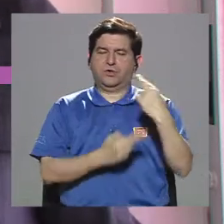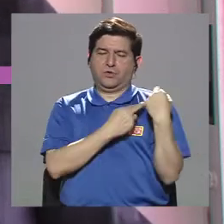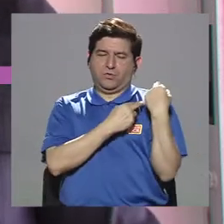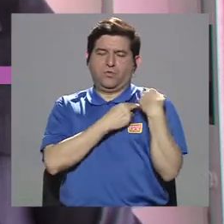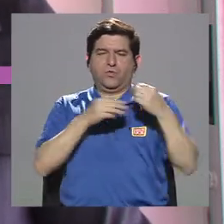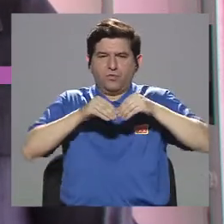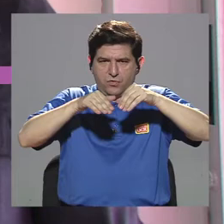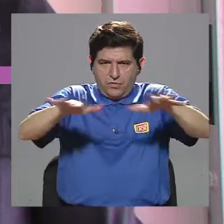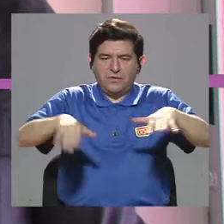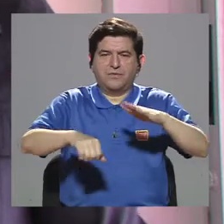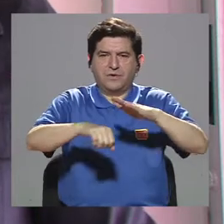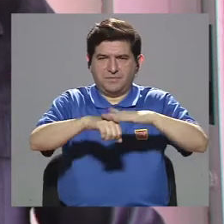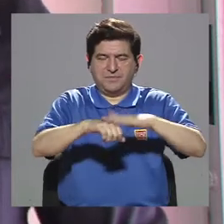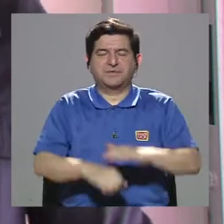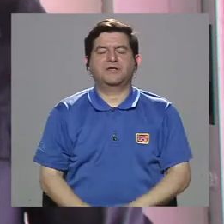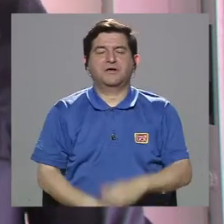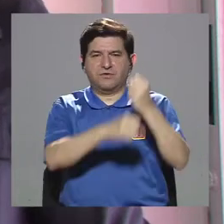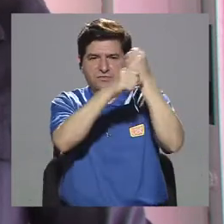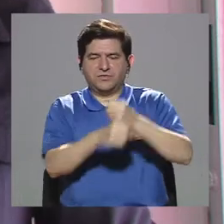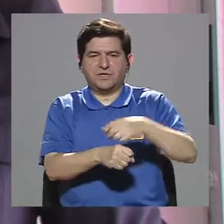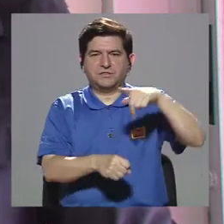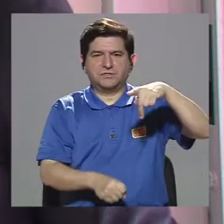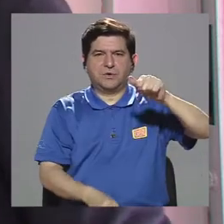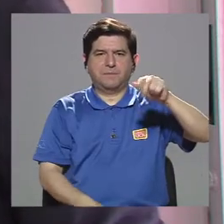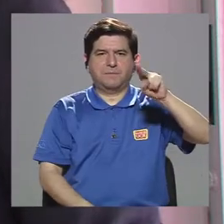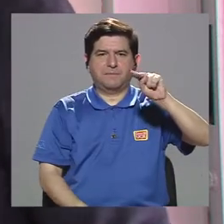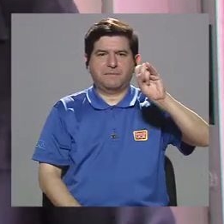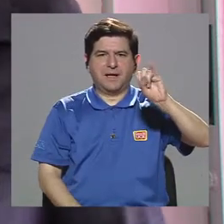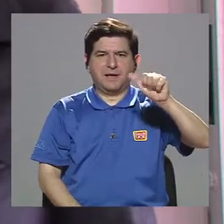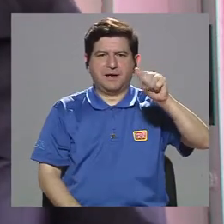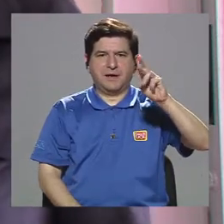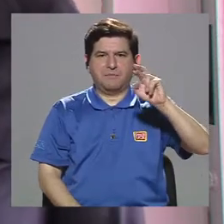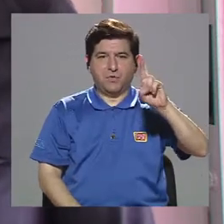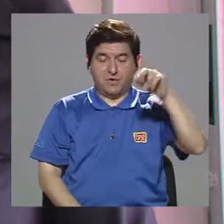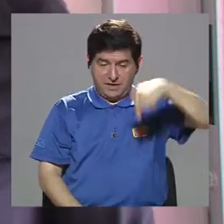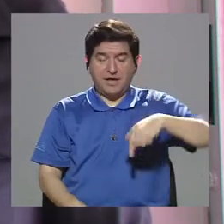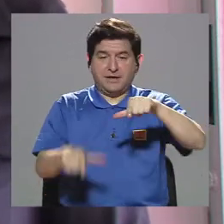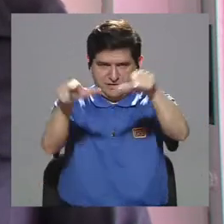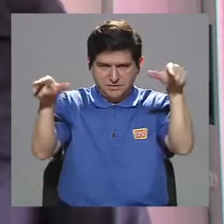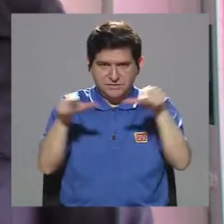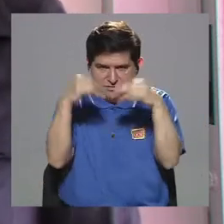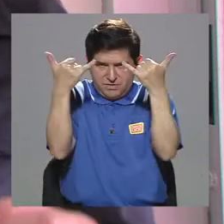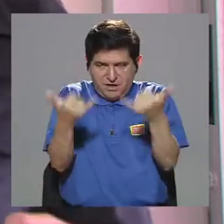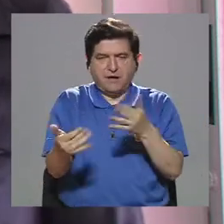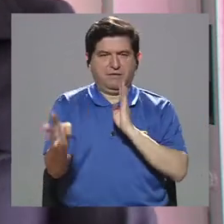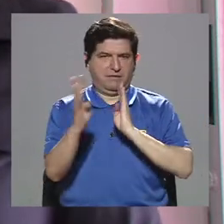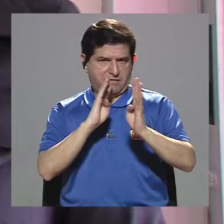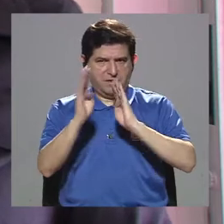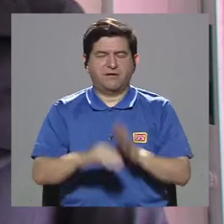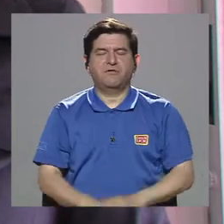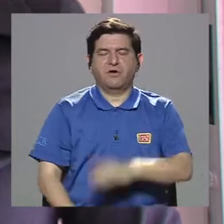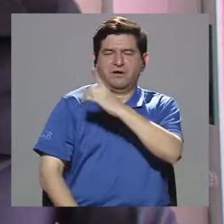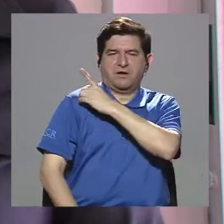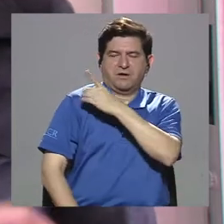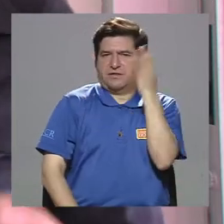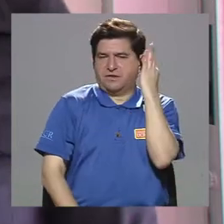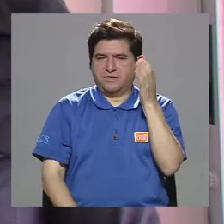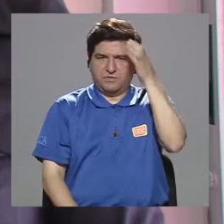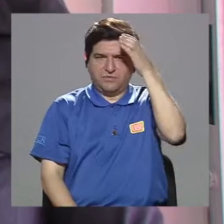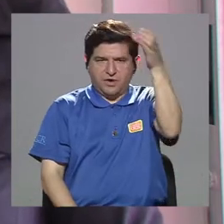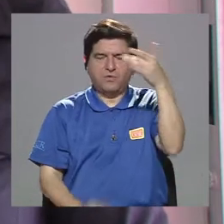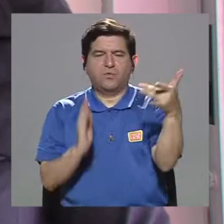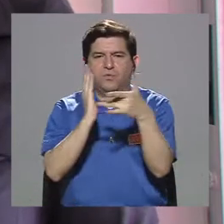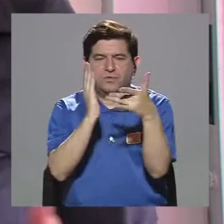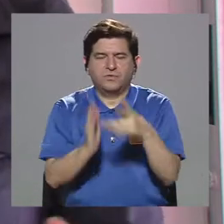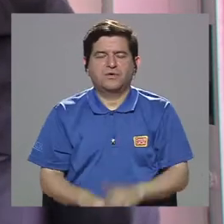responsable de esta red que nos ofrece la Fundación Paneamor. Por eso estamos acá en las instalaciones de esta organización para conversar con su directora de